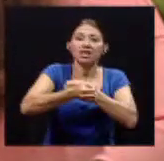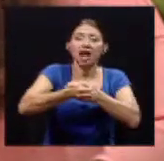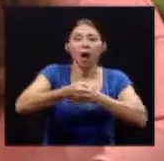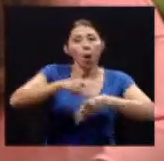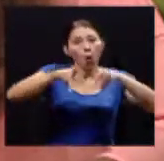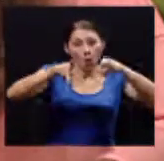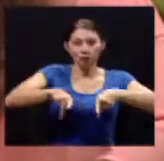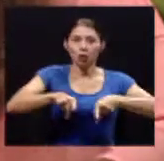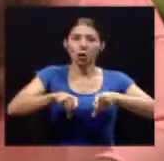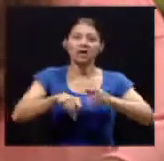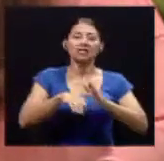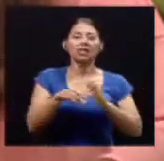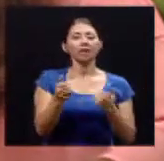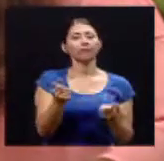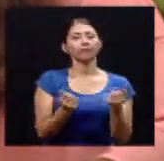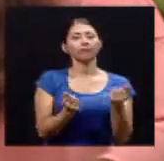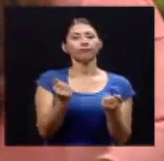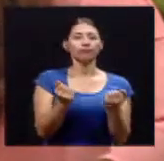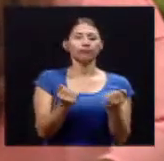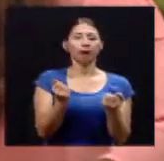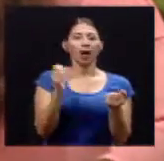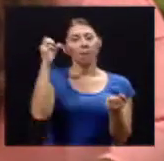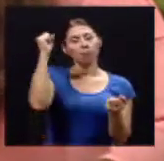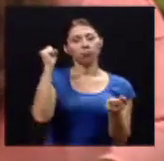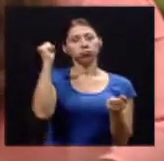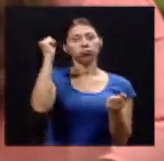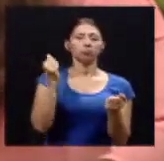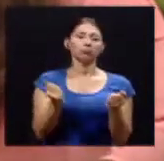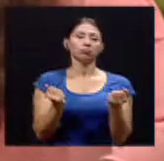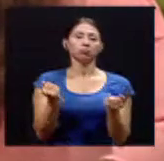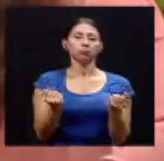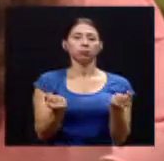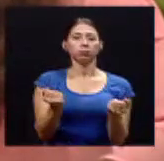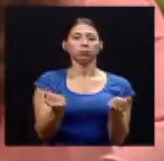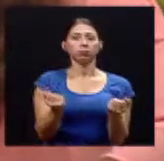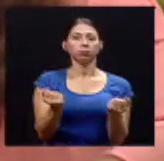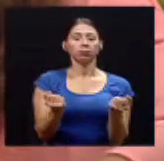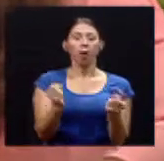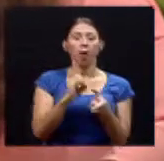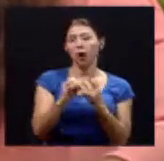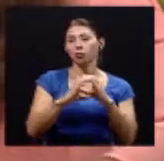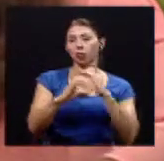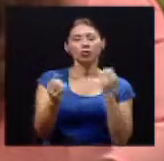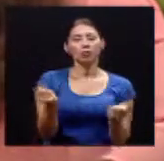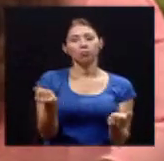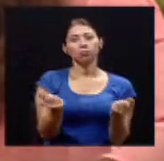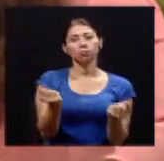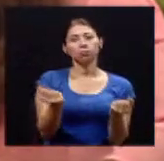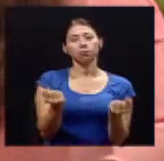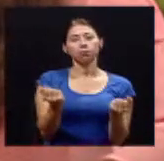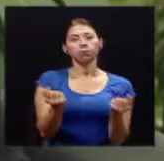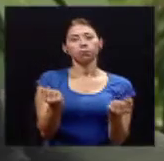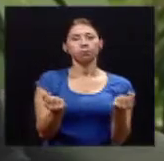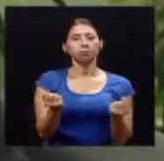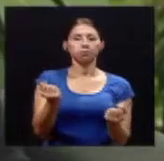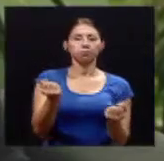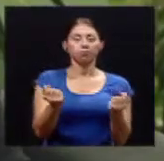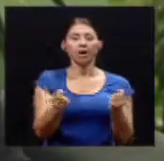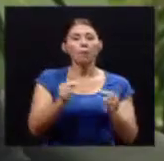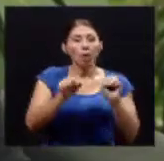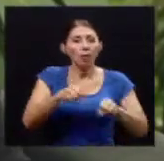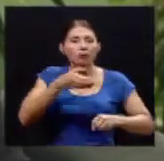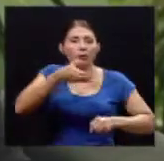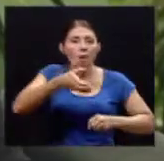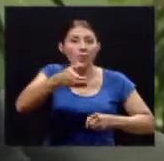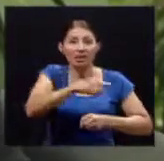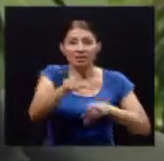conduciendo un camión o un autobús ¿qué le podríamos recomendar a esas personas además de lo que ya le dijimos? Hay